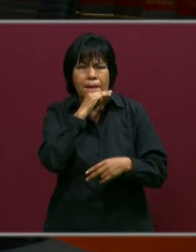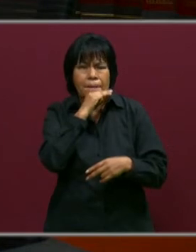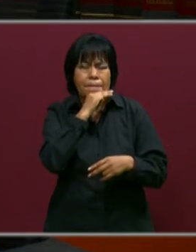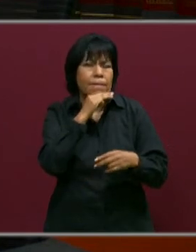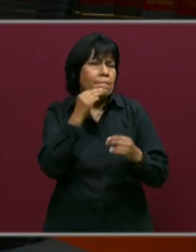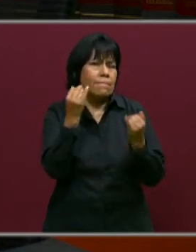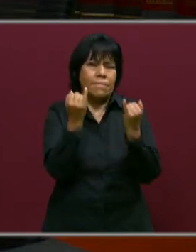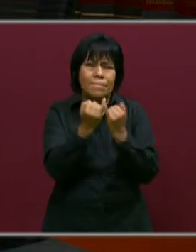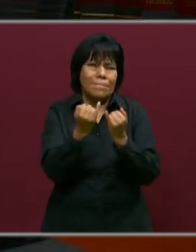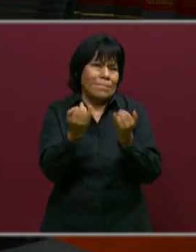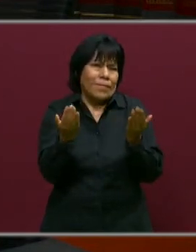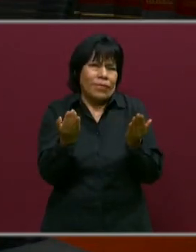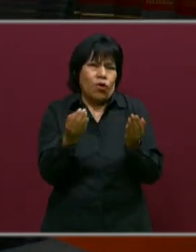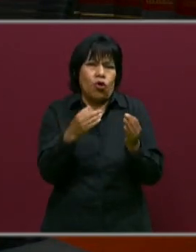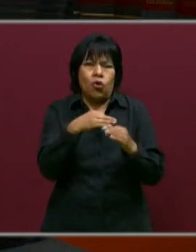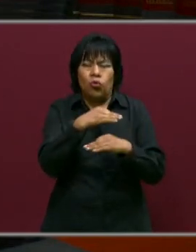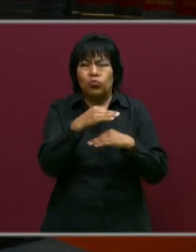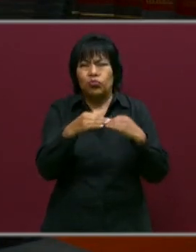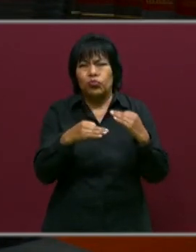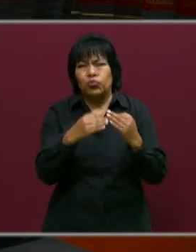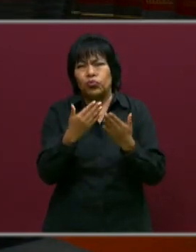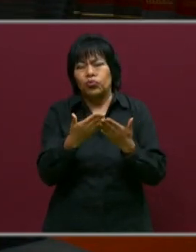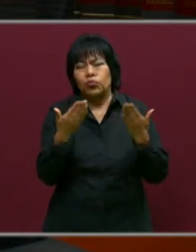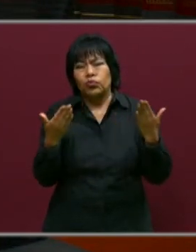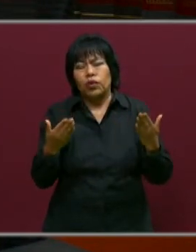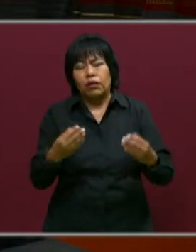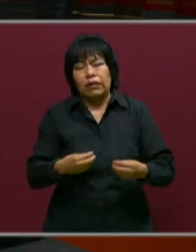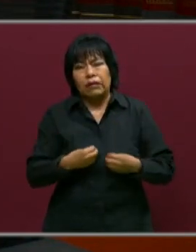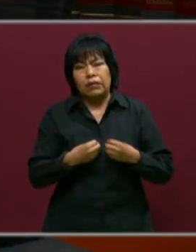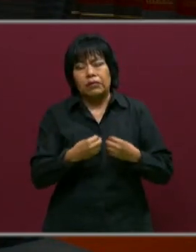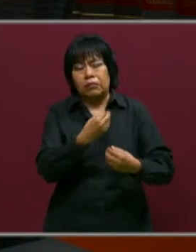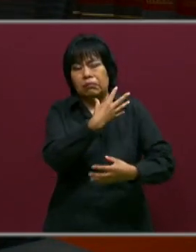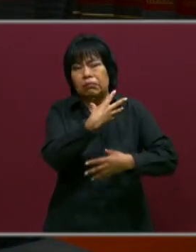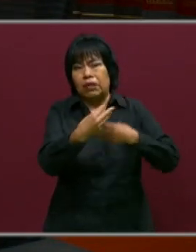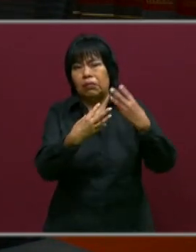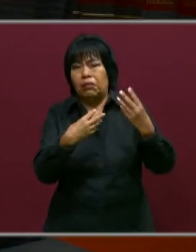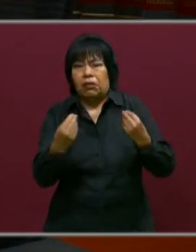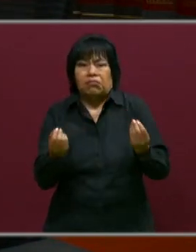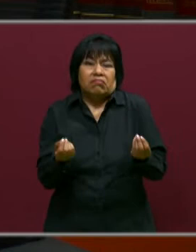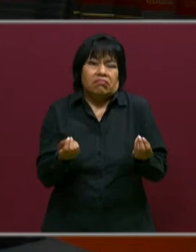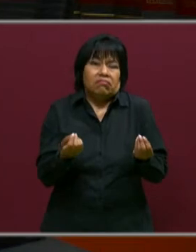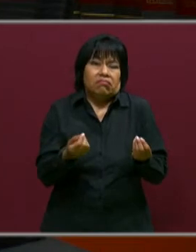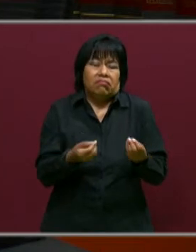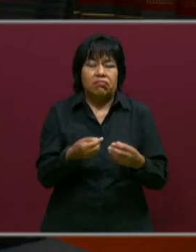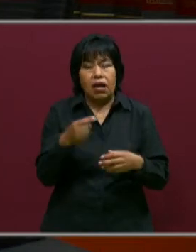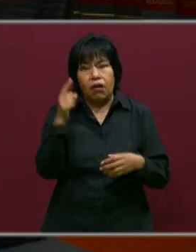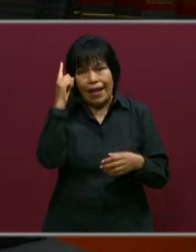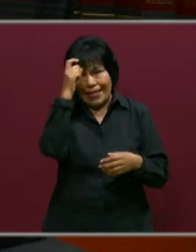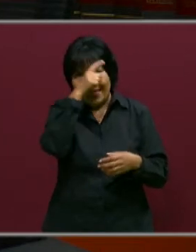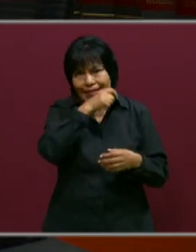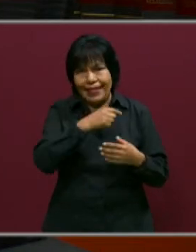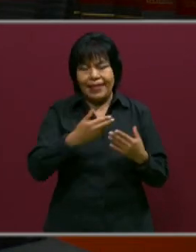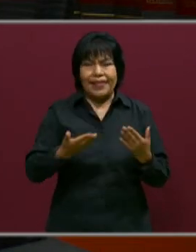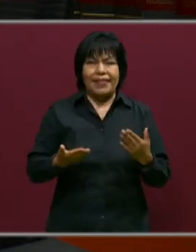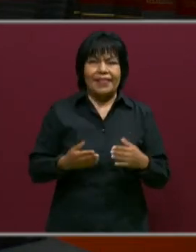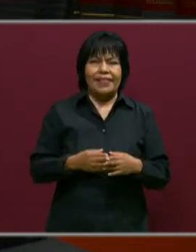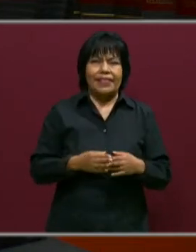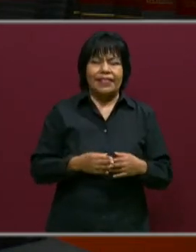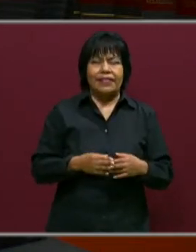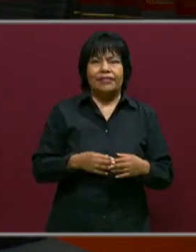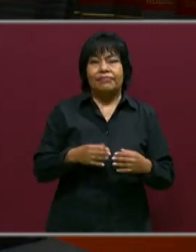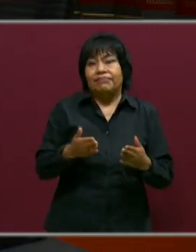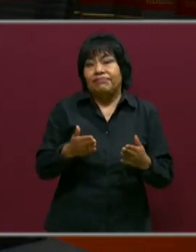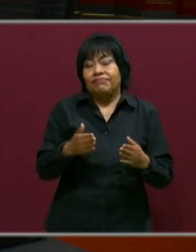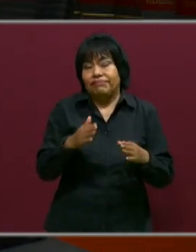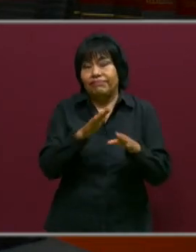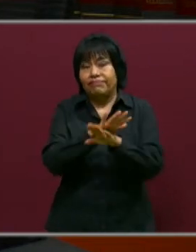familia, por todo lo que venimos viviendo, esta pandemia que nos ha afectado a todos. Quieras